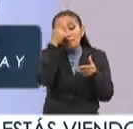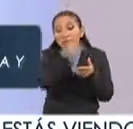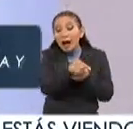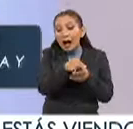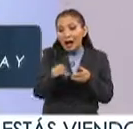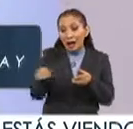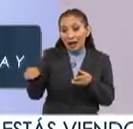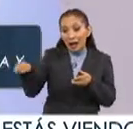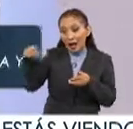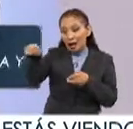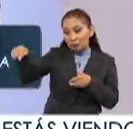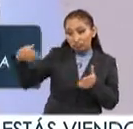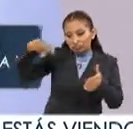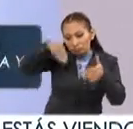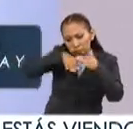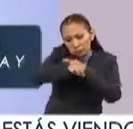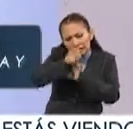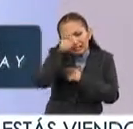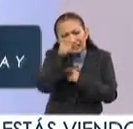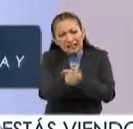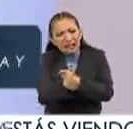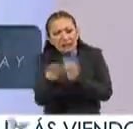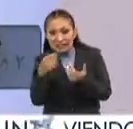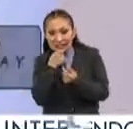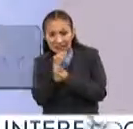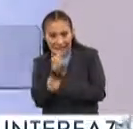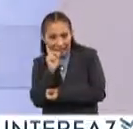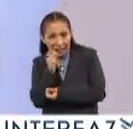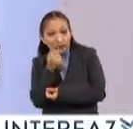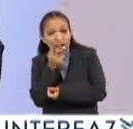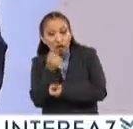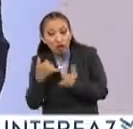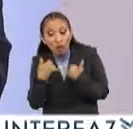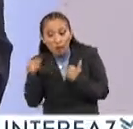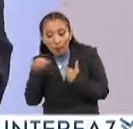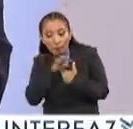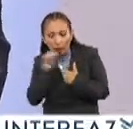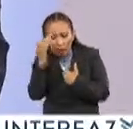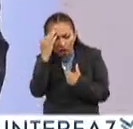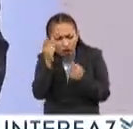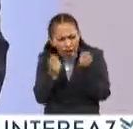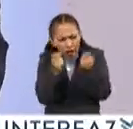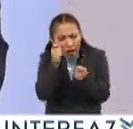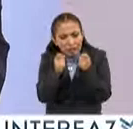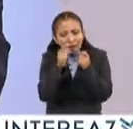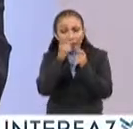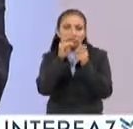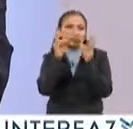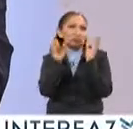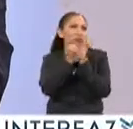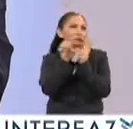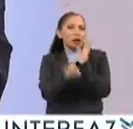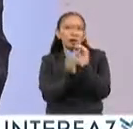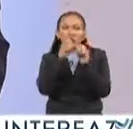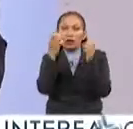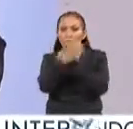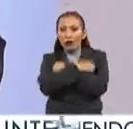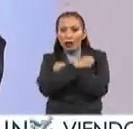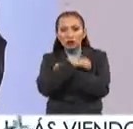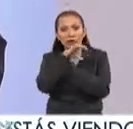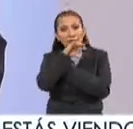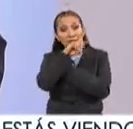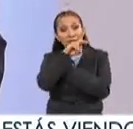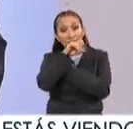puedan acceder y que las niñas, niñas y adolescentes puedan conocer sobre educación